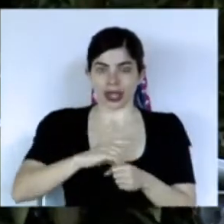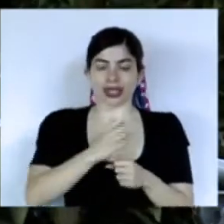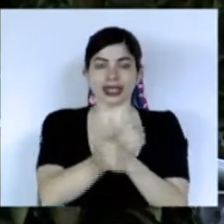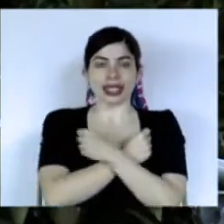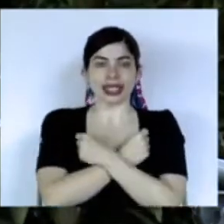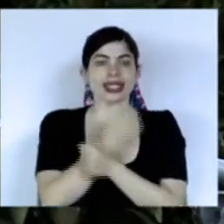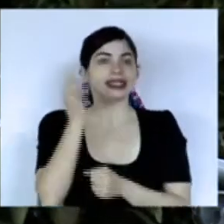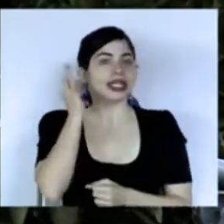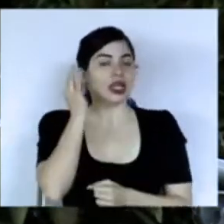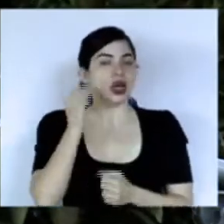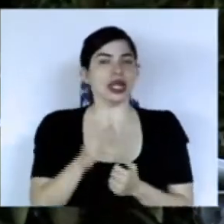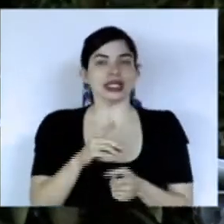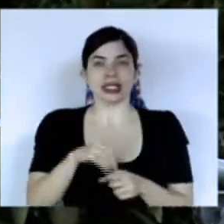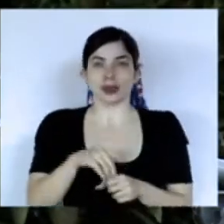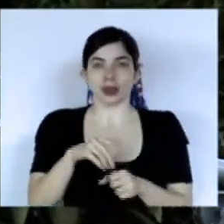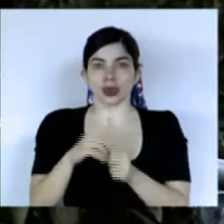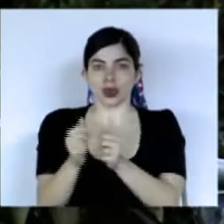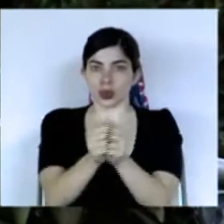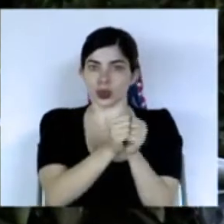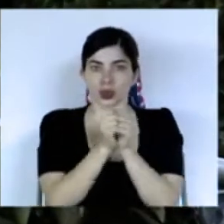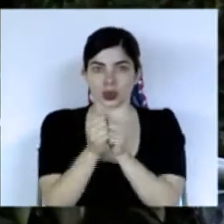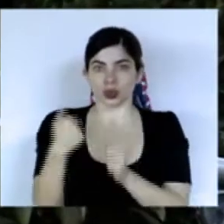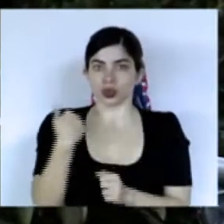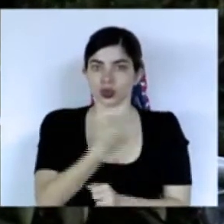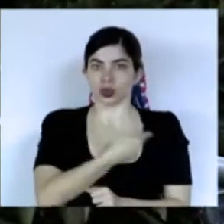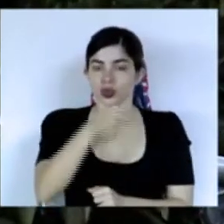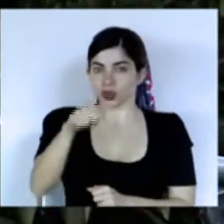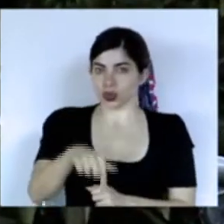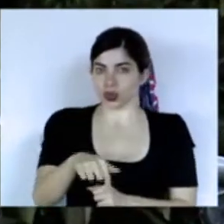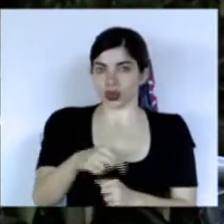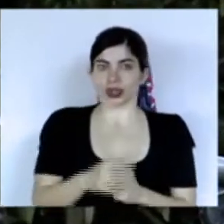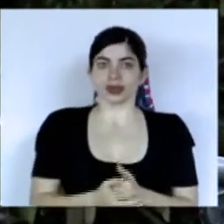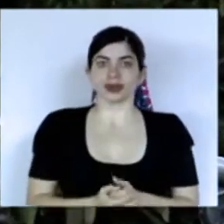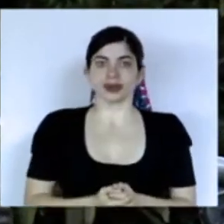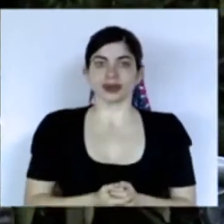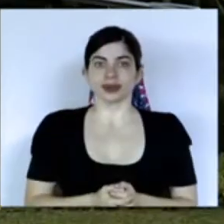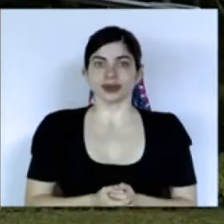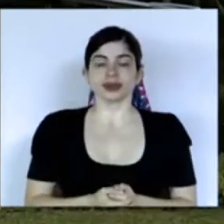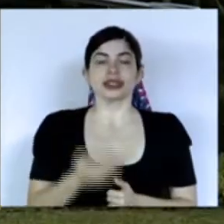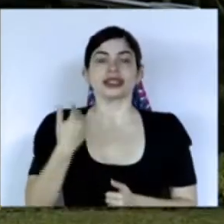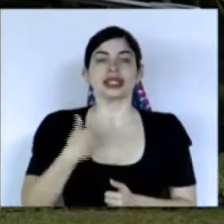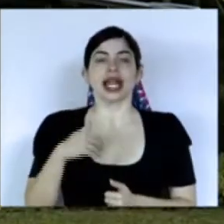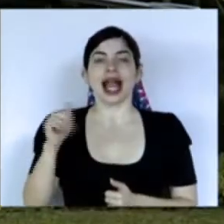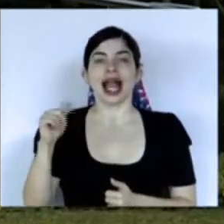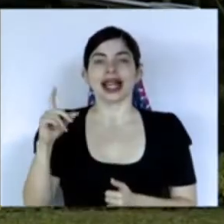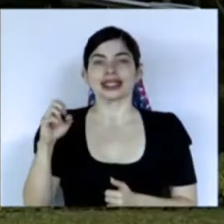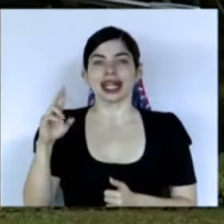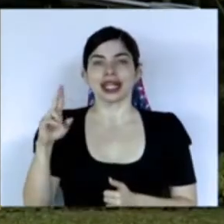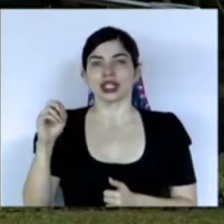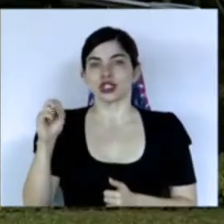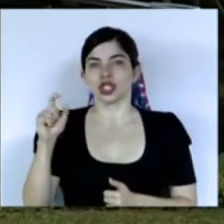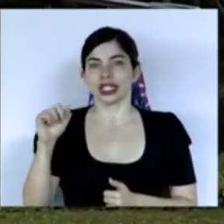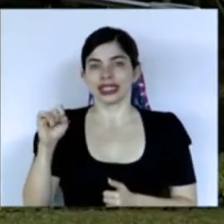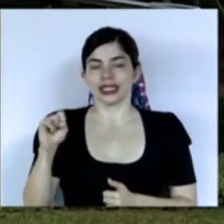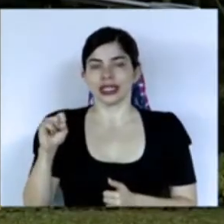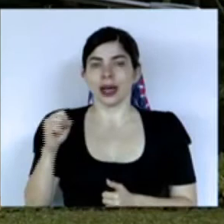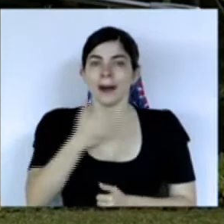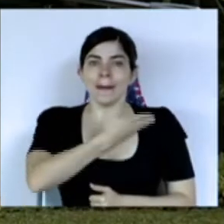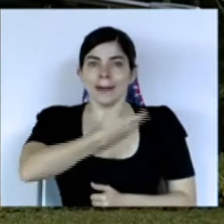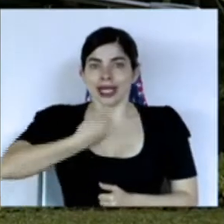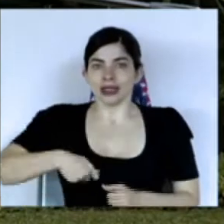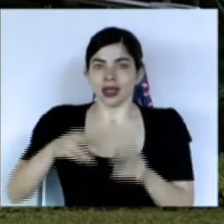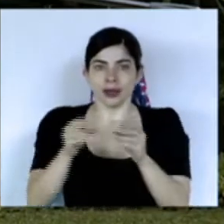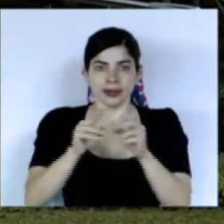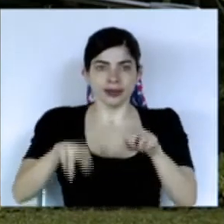estimadas señoras diputadas que nos acompañan el día de hoy al señor Alexander Solís presidente de la